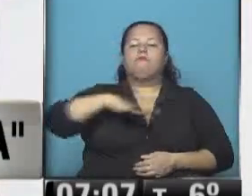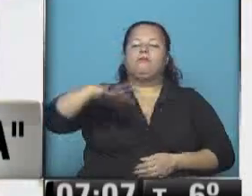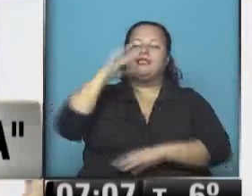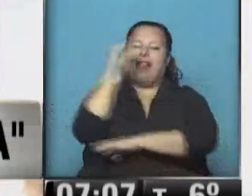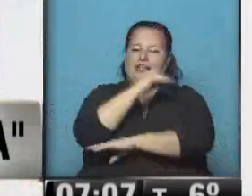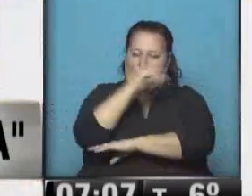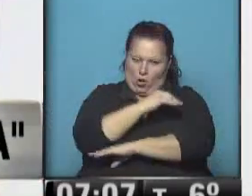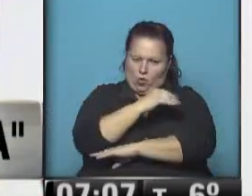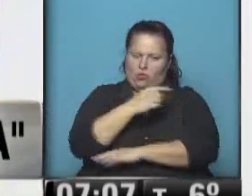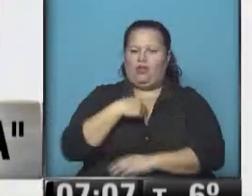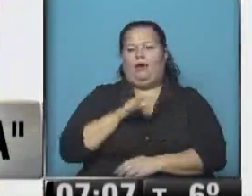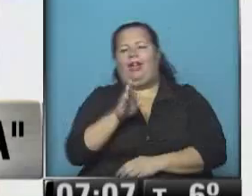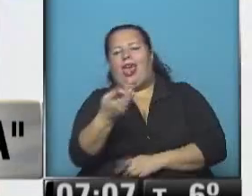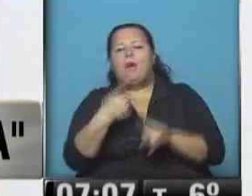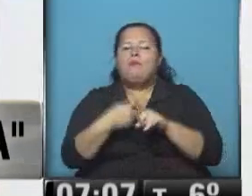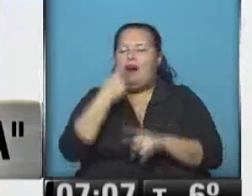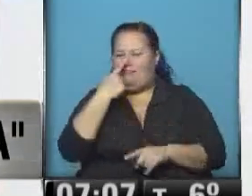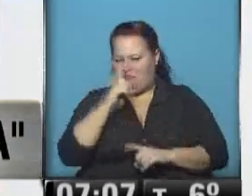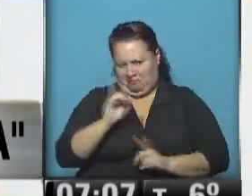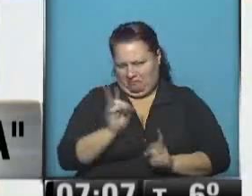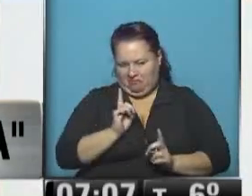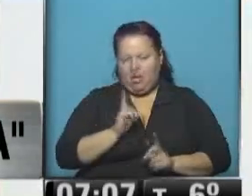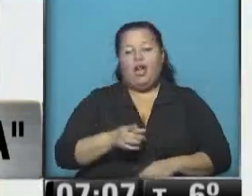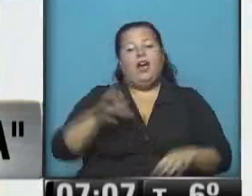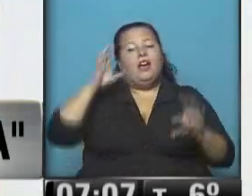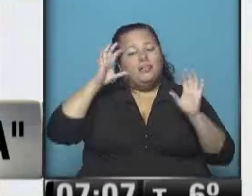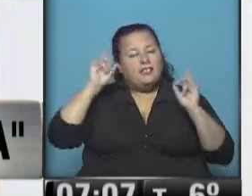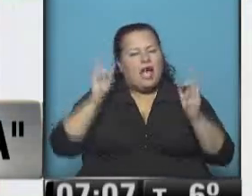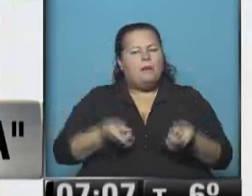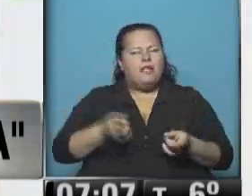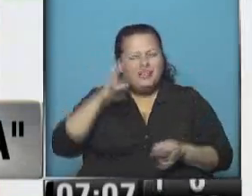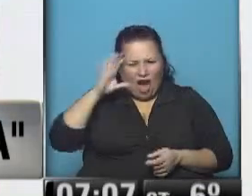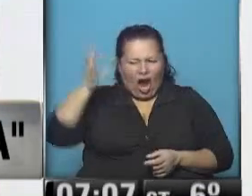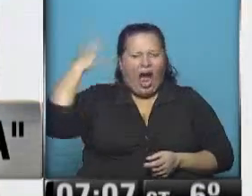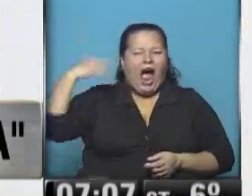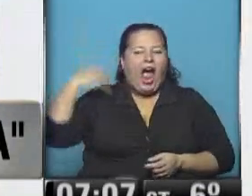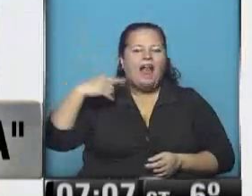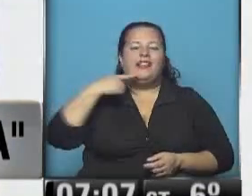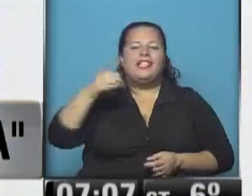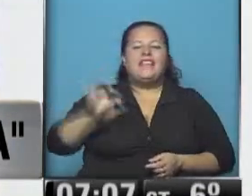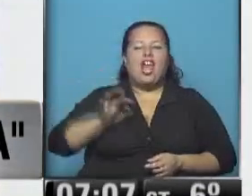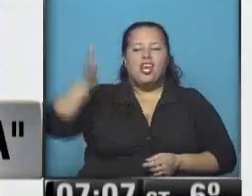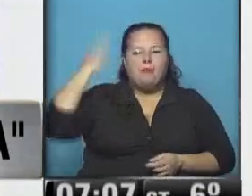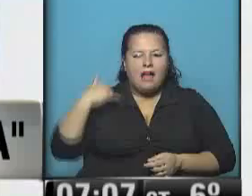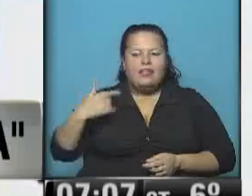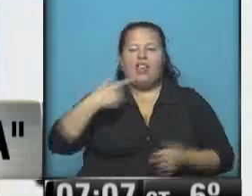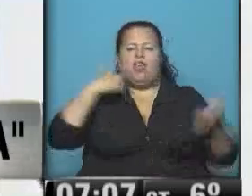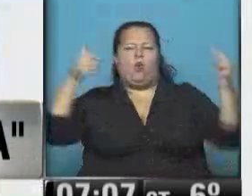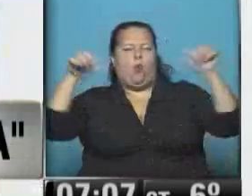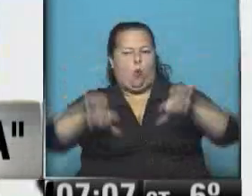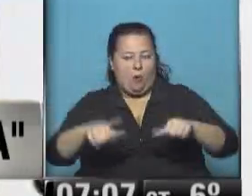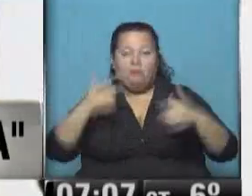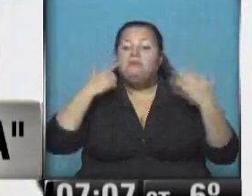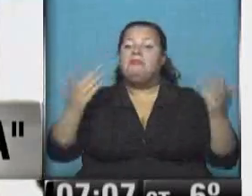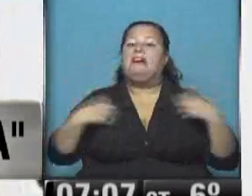Cruz. No cambiamos por conveniencia. Claro, recordó incluso, ¿te acordás que todo lo que decían el año pasado decían que se venía abajo? Bueno,